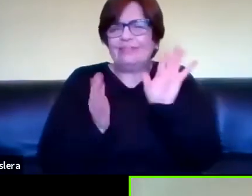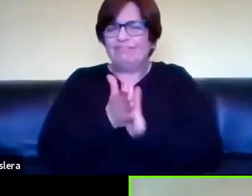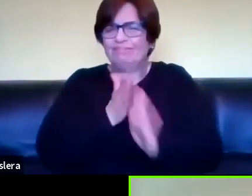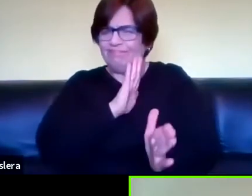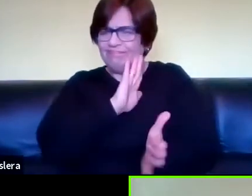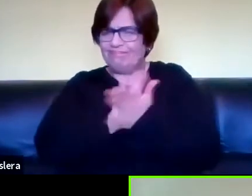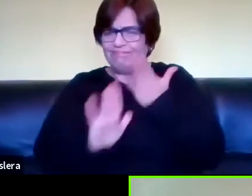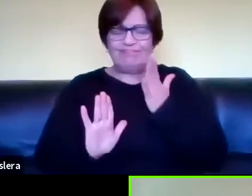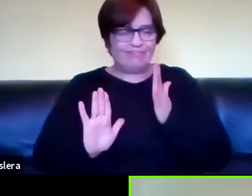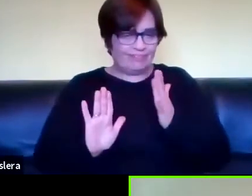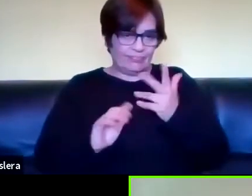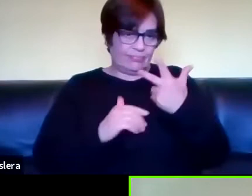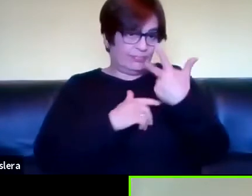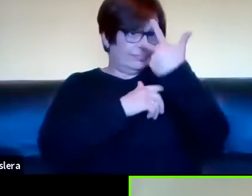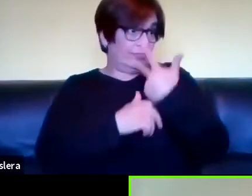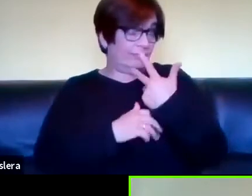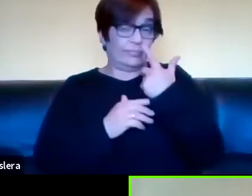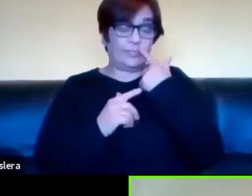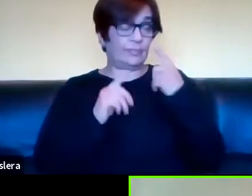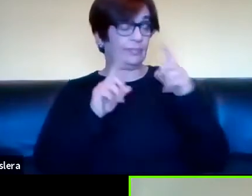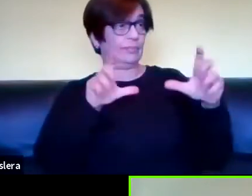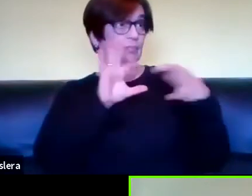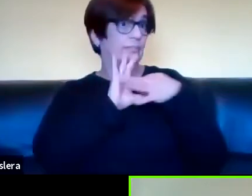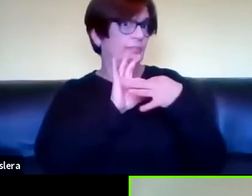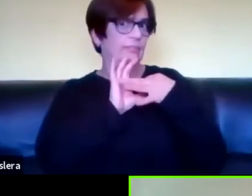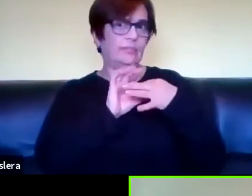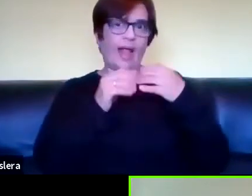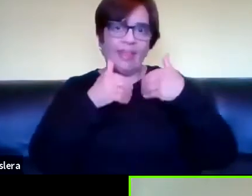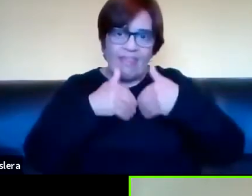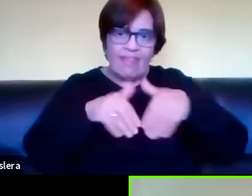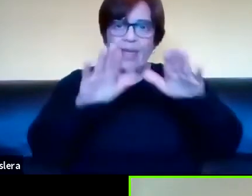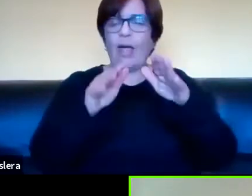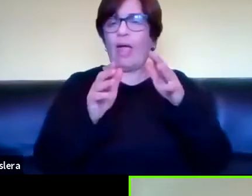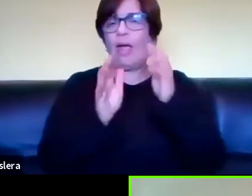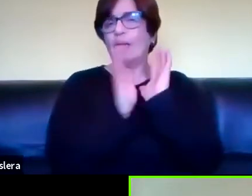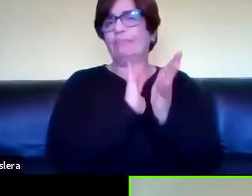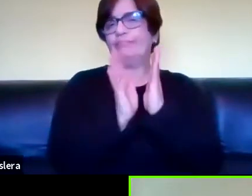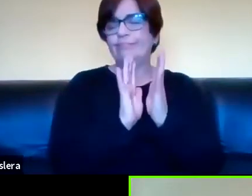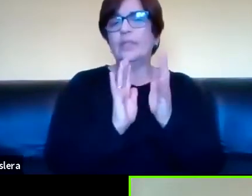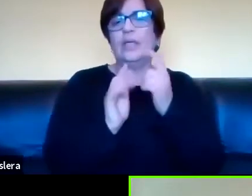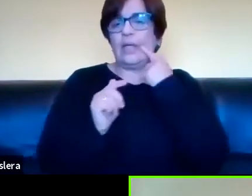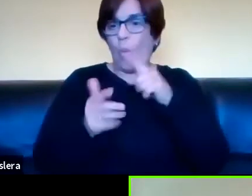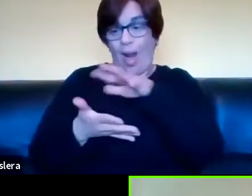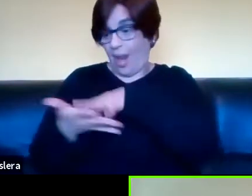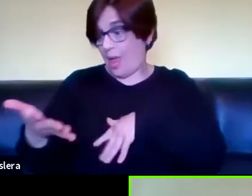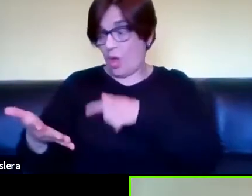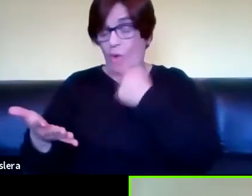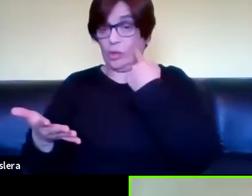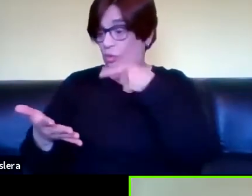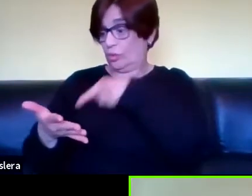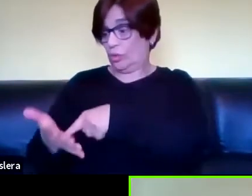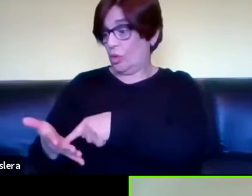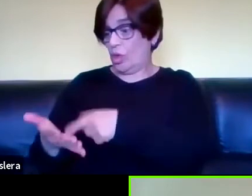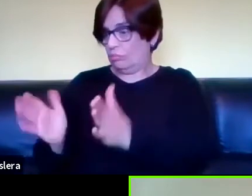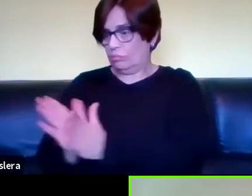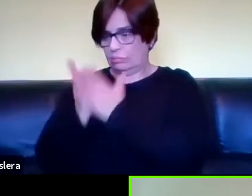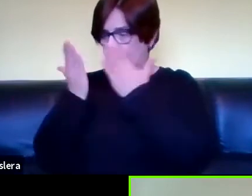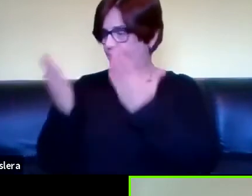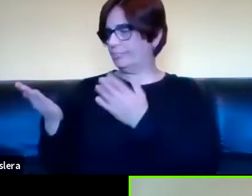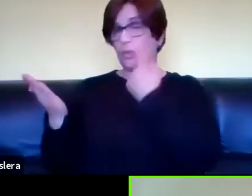es la imagen y lo que queda es el texto es como en la escritura yo cuando leo un texto escrito solo tengo el texto